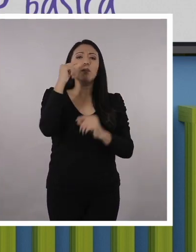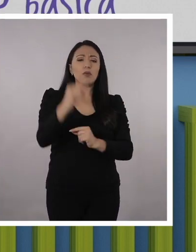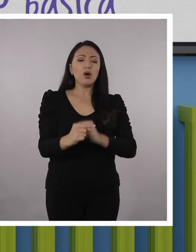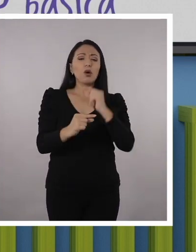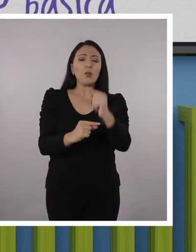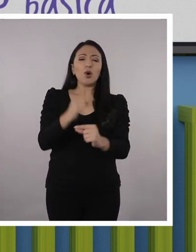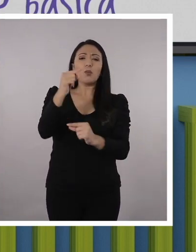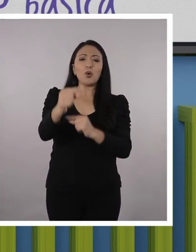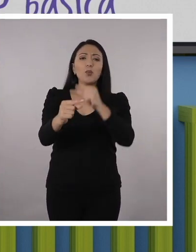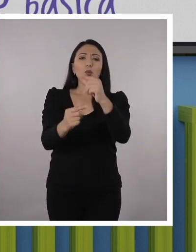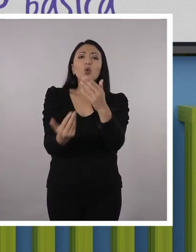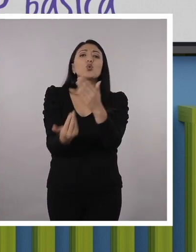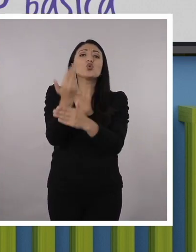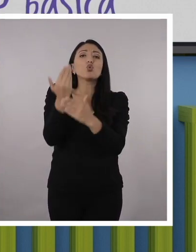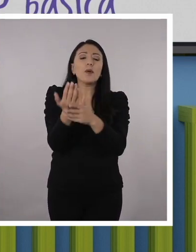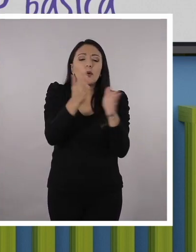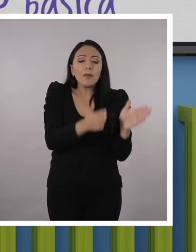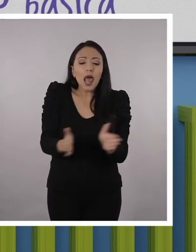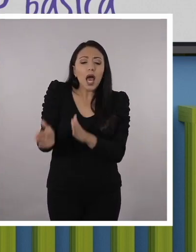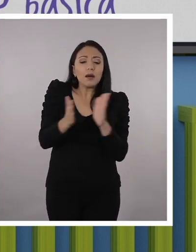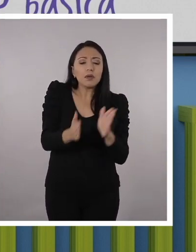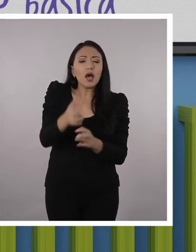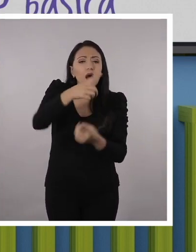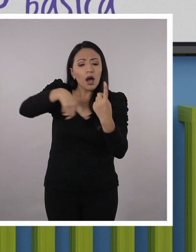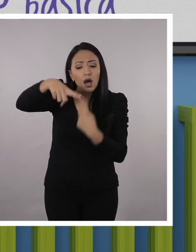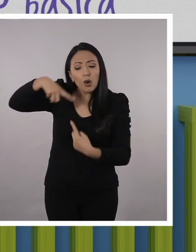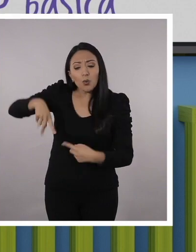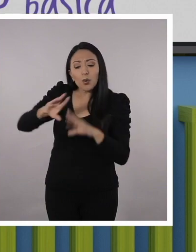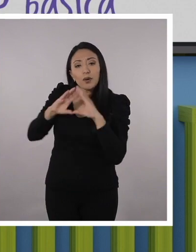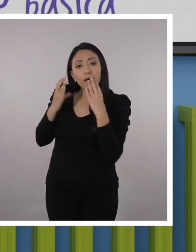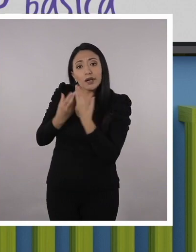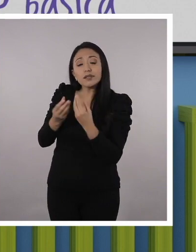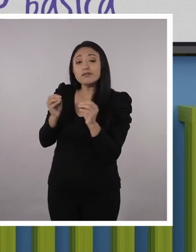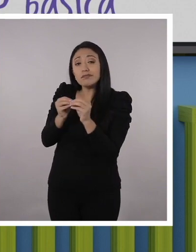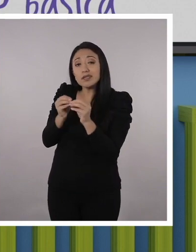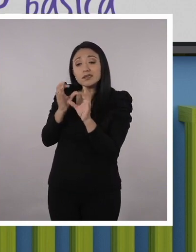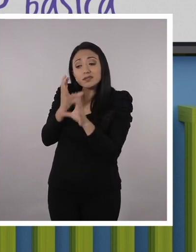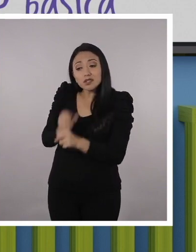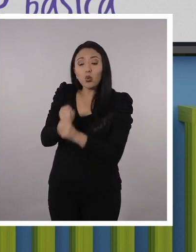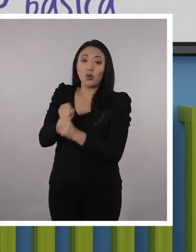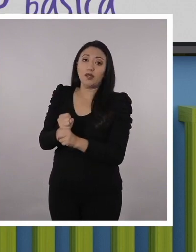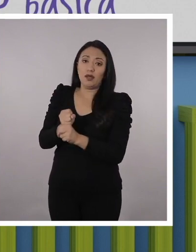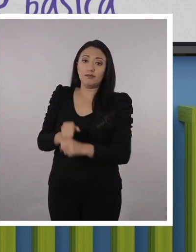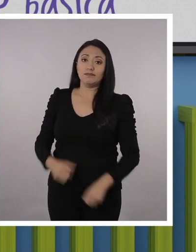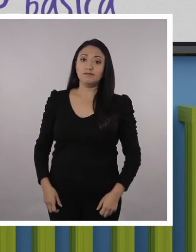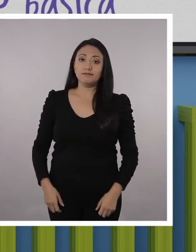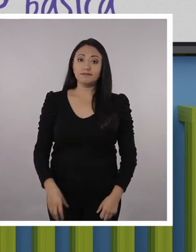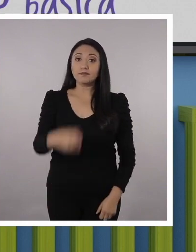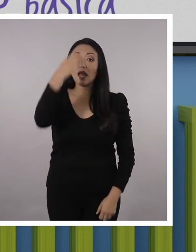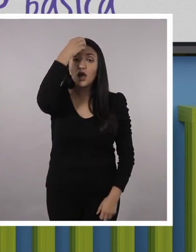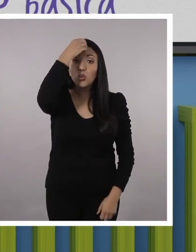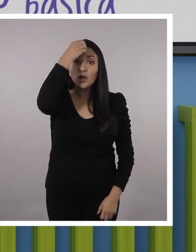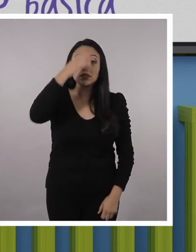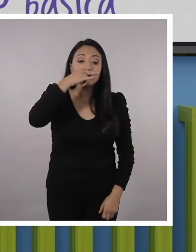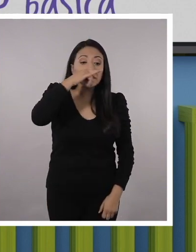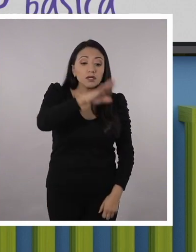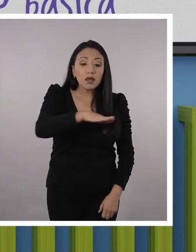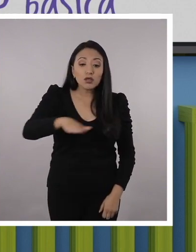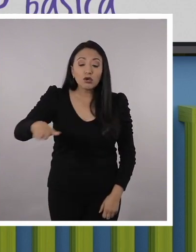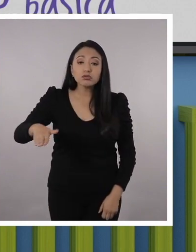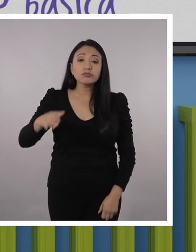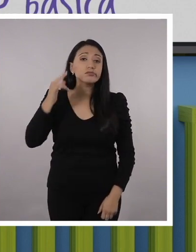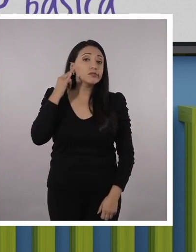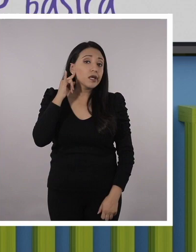Poco a poco crearemos una nueva rutina que nos permita regresar a clases de forma segura, eficiente y paulatina. La educación de